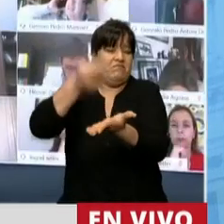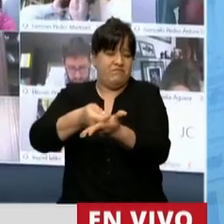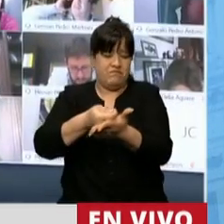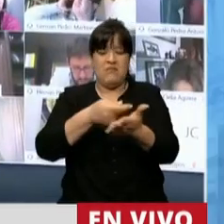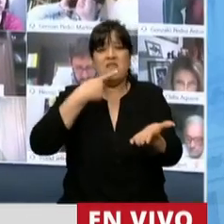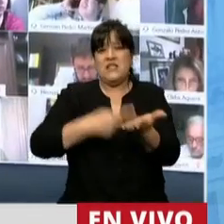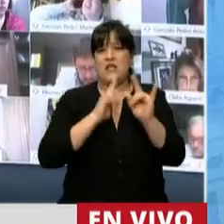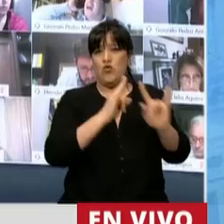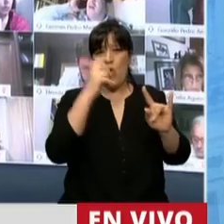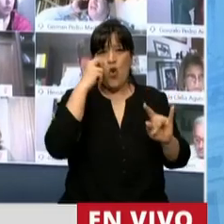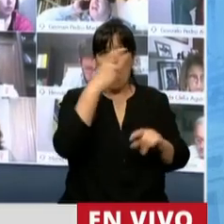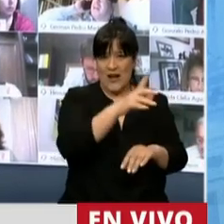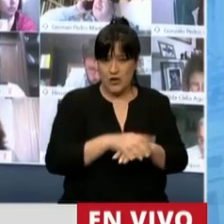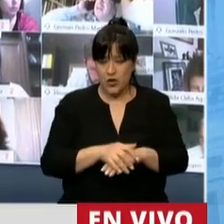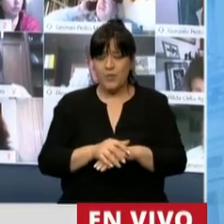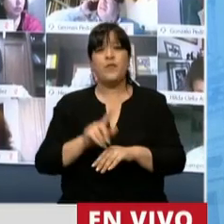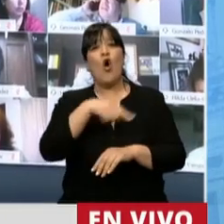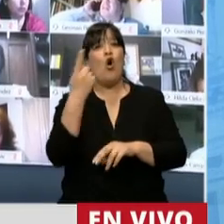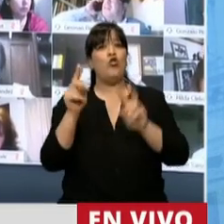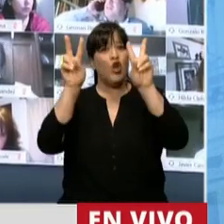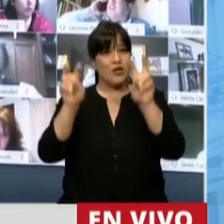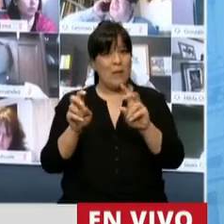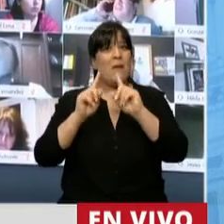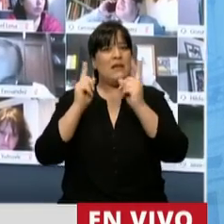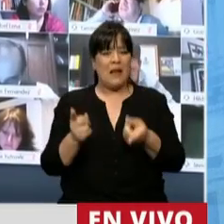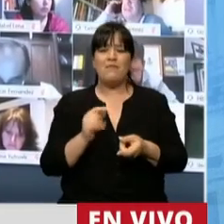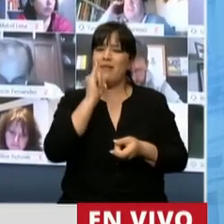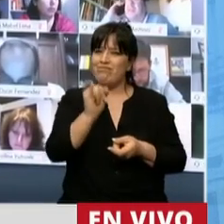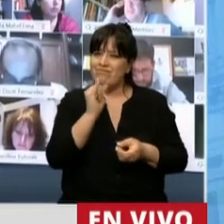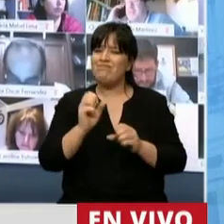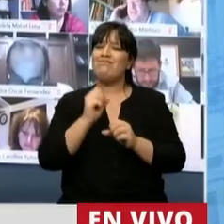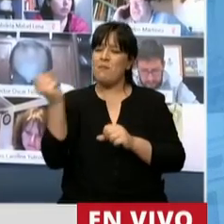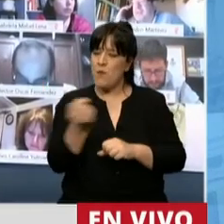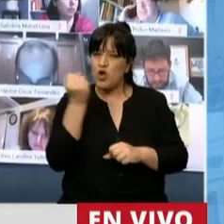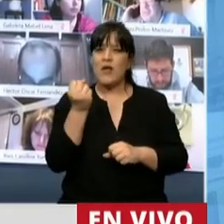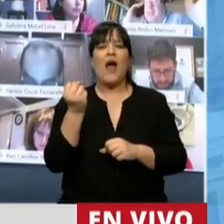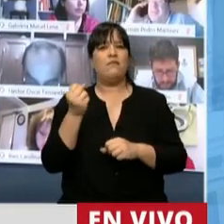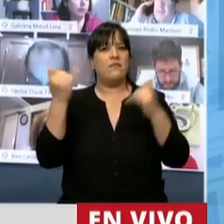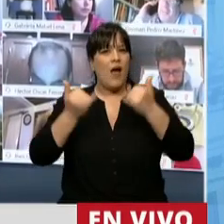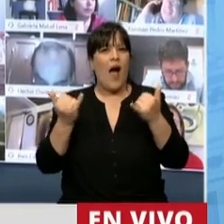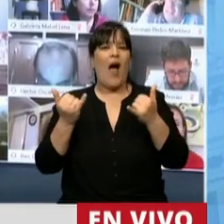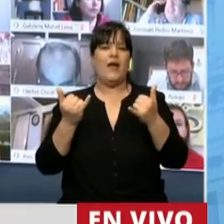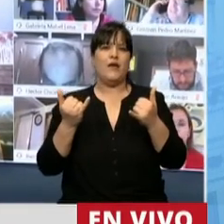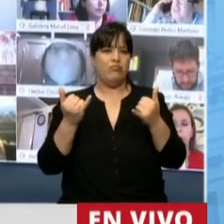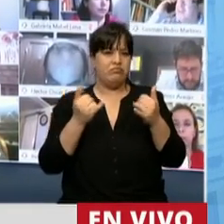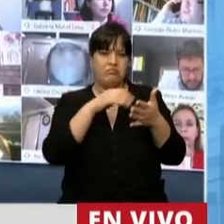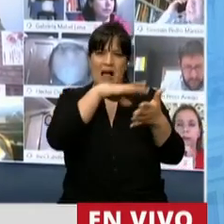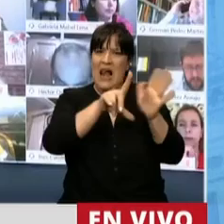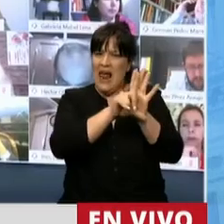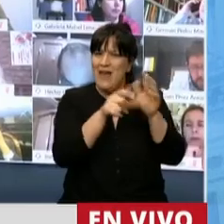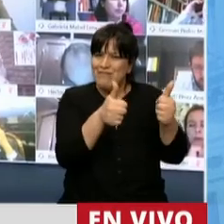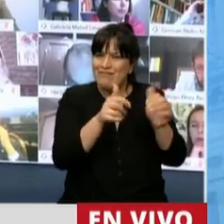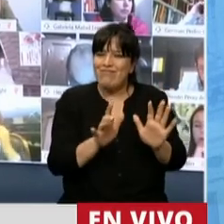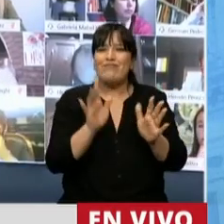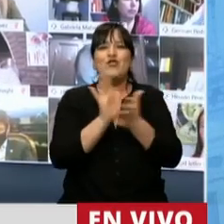Otro tema que no podemos pasar por alto y que tiene que ver con el espíritu amplio e inclusivo de esta ley es